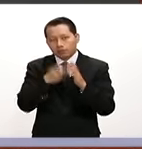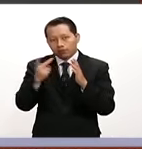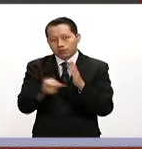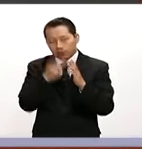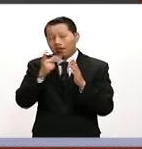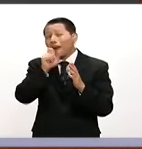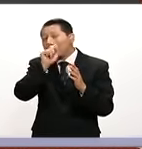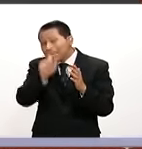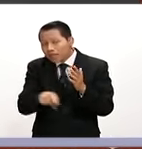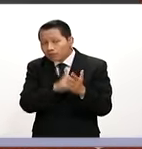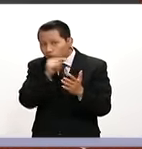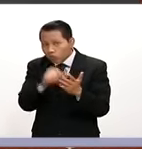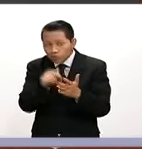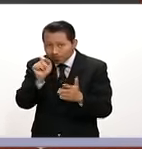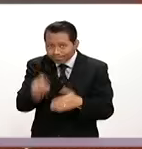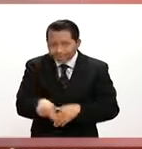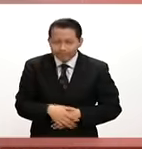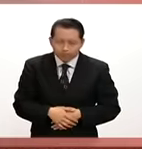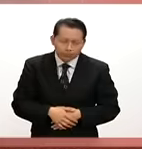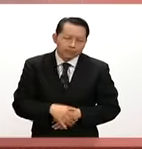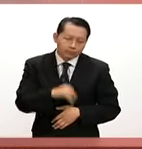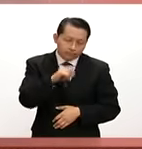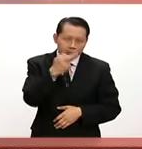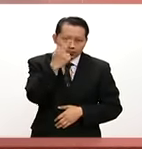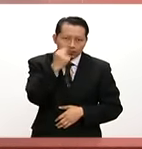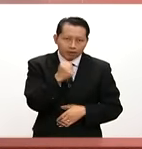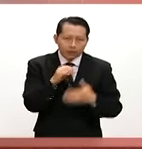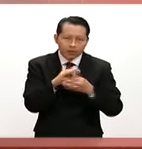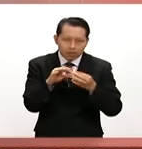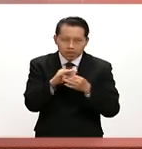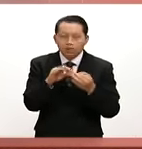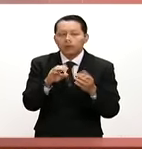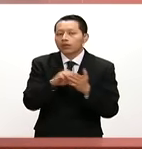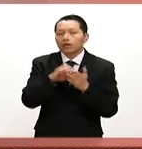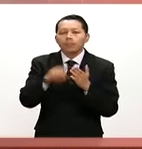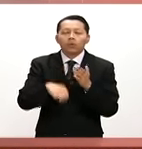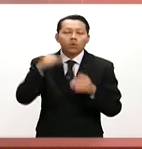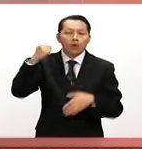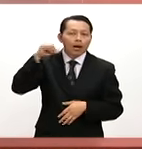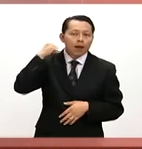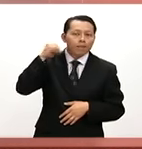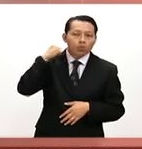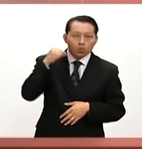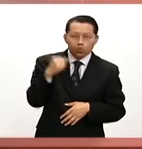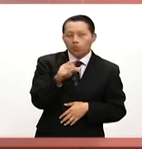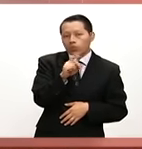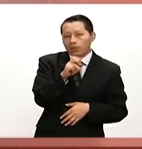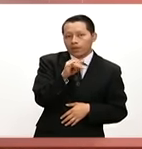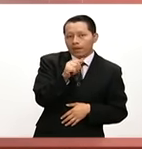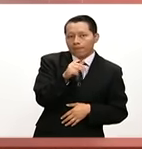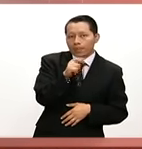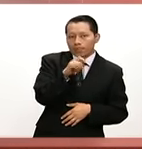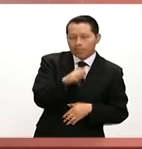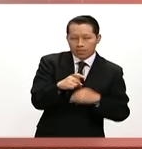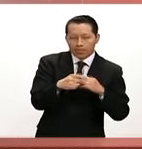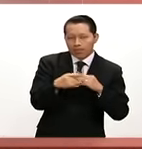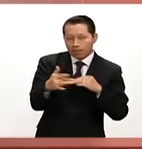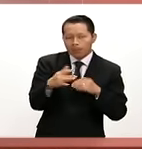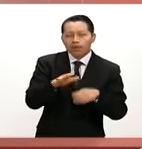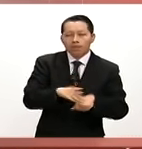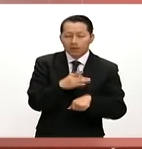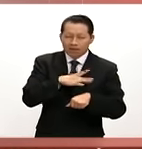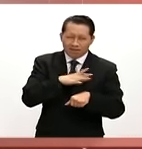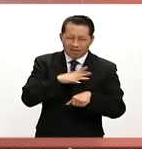en las mismas zonas. Así es, principalmente, por ejemplo, en el caso de Acapulco, en la zona Diamante, debido a las intensas